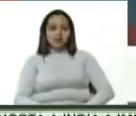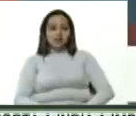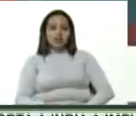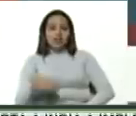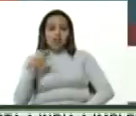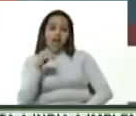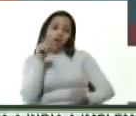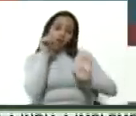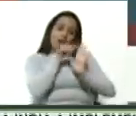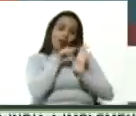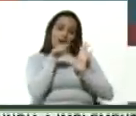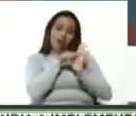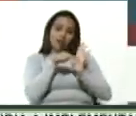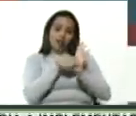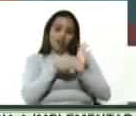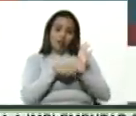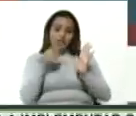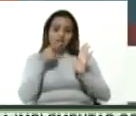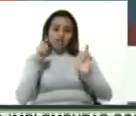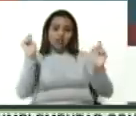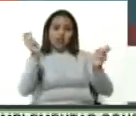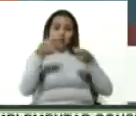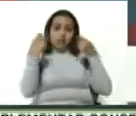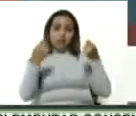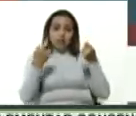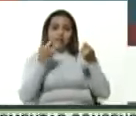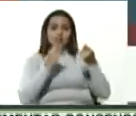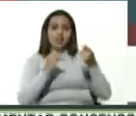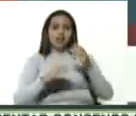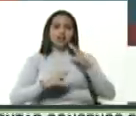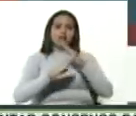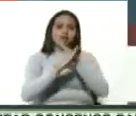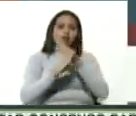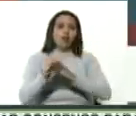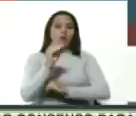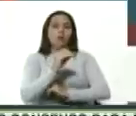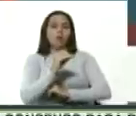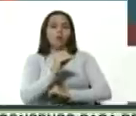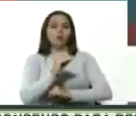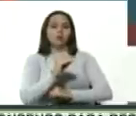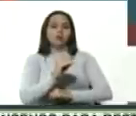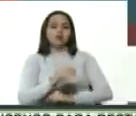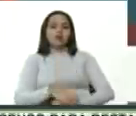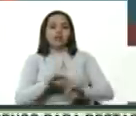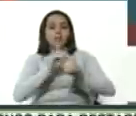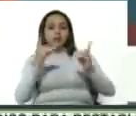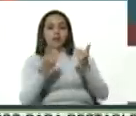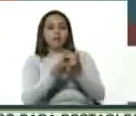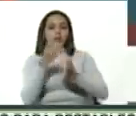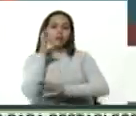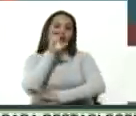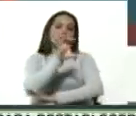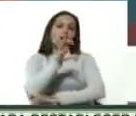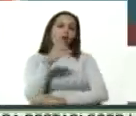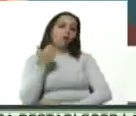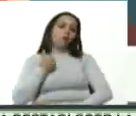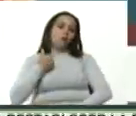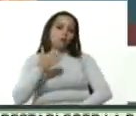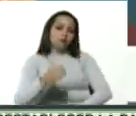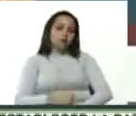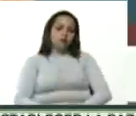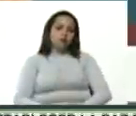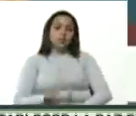de las sanciones, su promulgación, si es el OFAC, si es el Departamento de Estado, etcétera. Y se